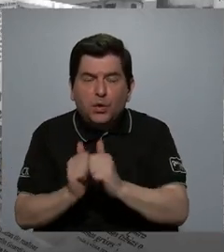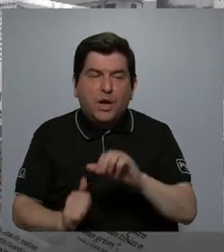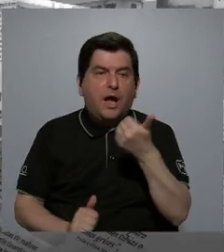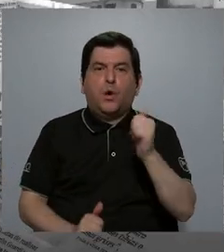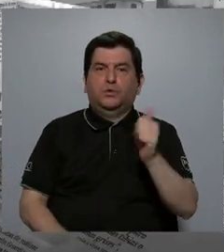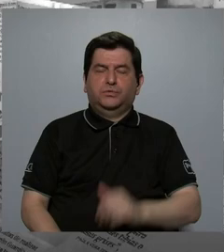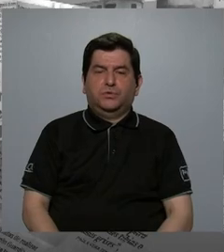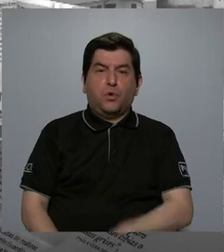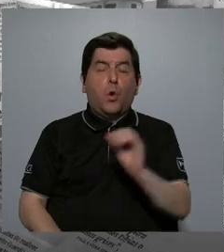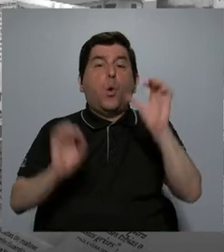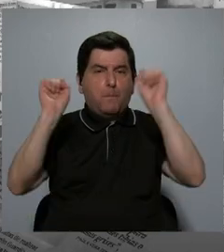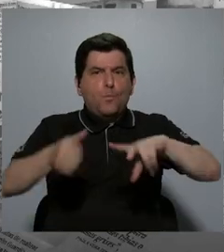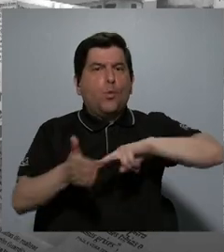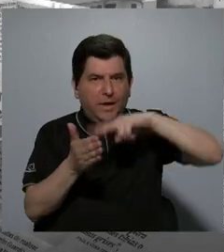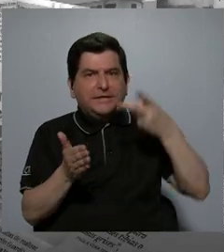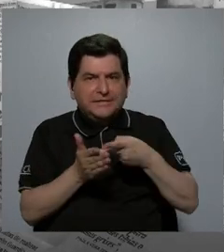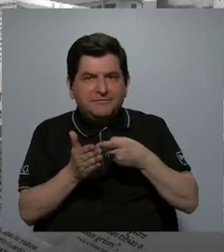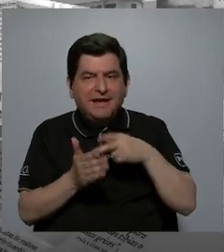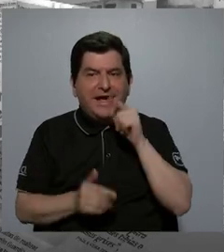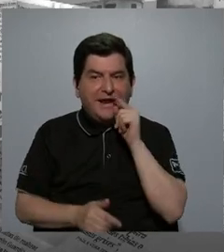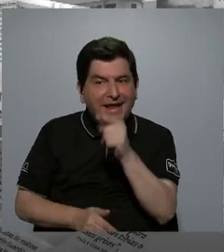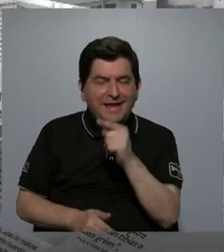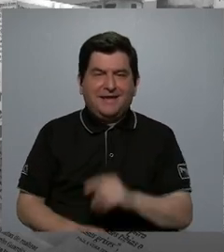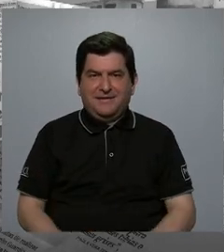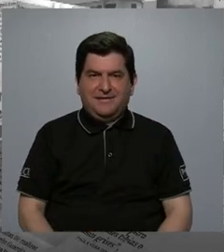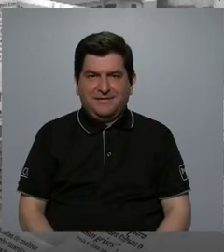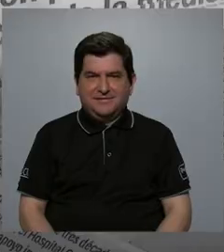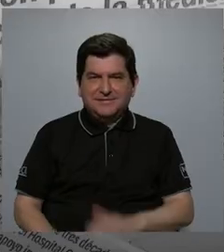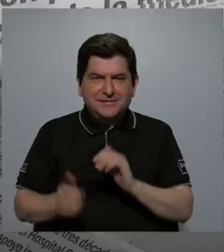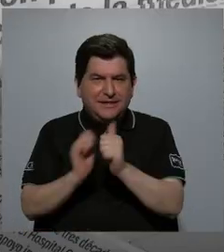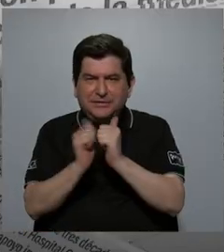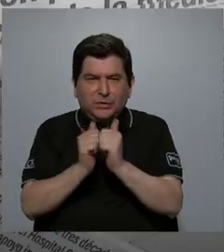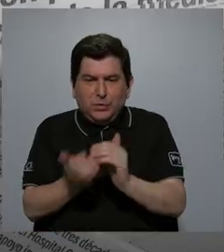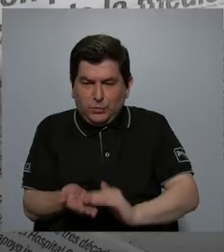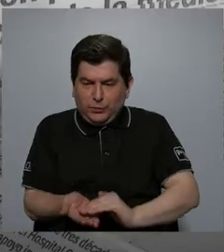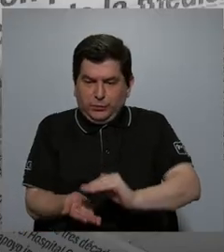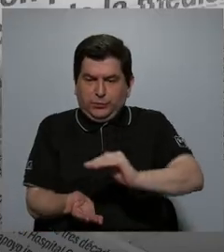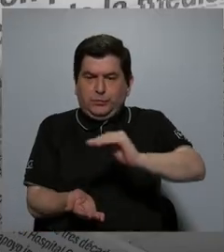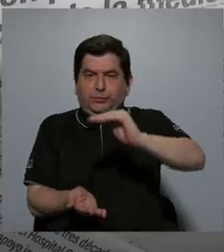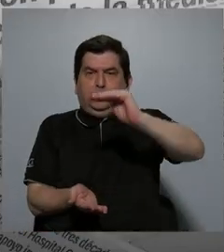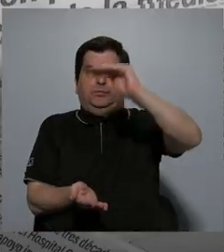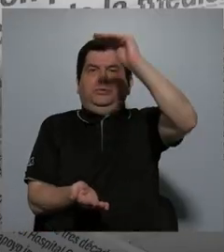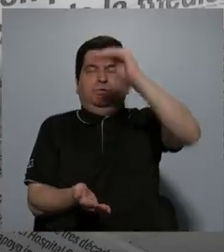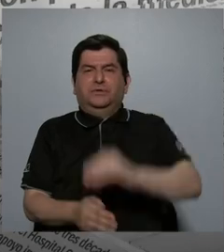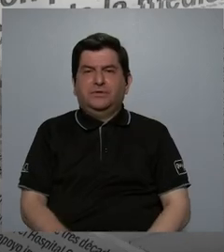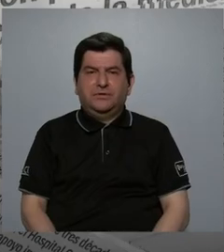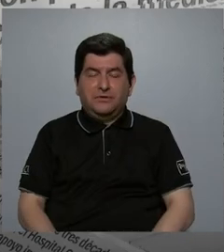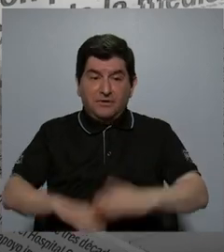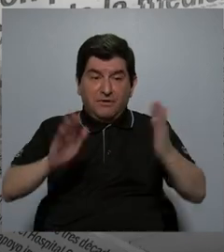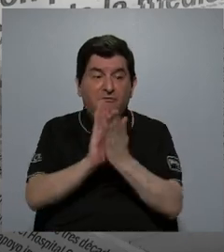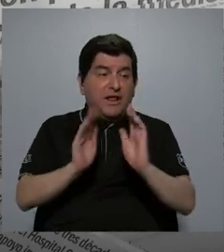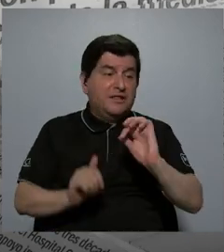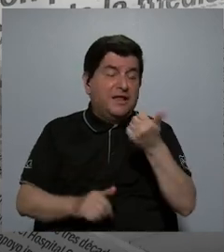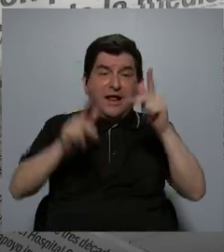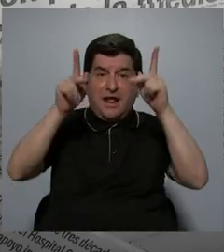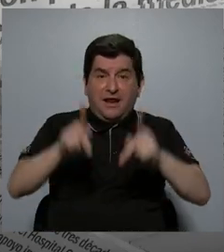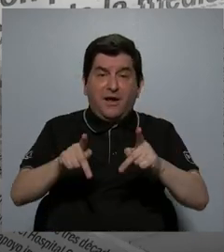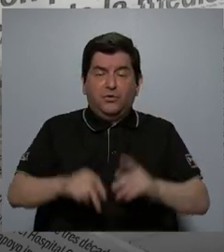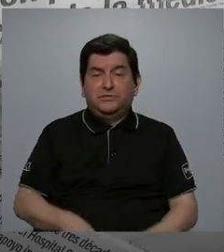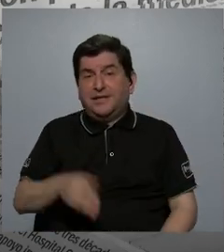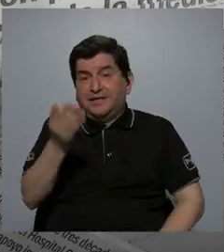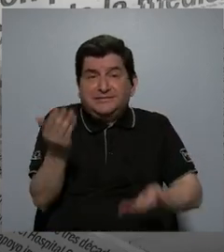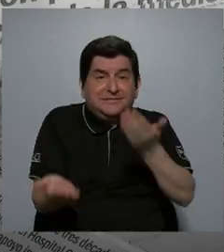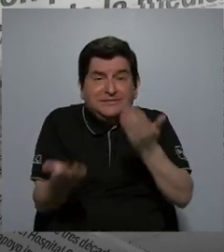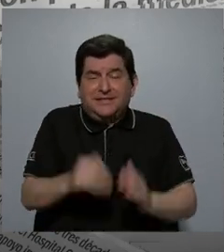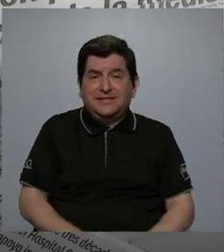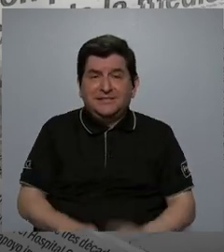el otro o puede disparar esta competitividad frente al adversario que puede, de alguna